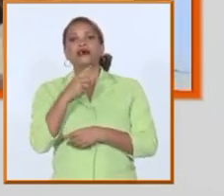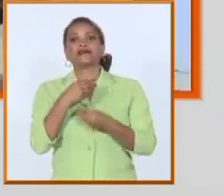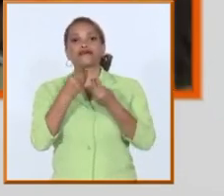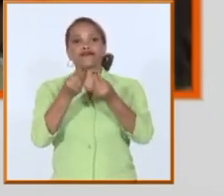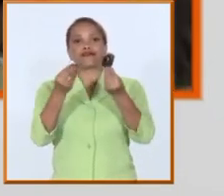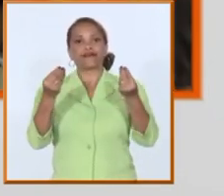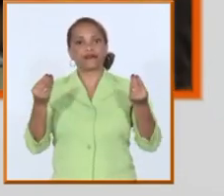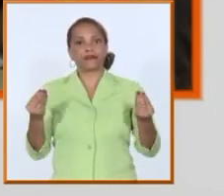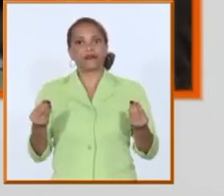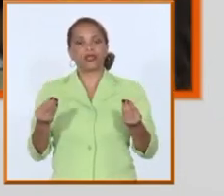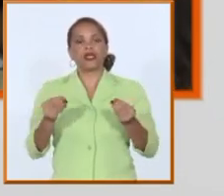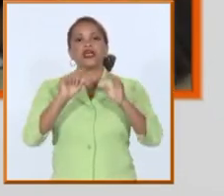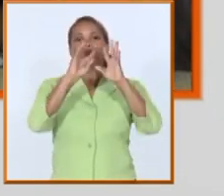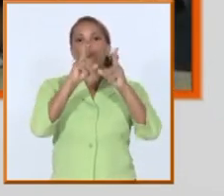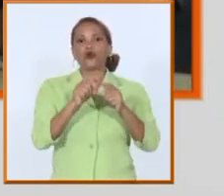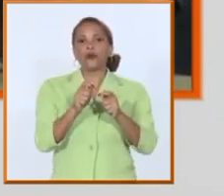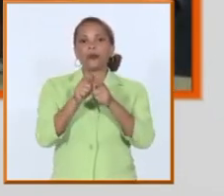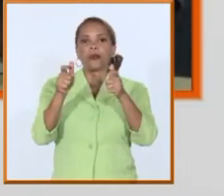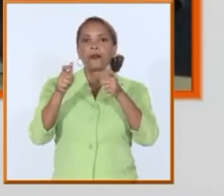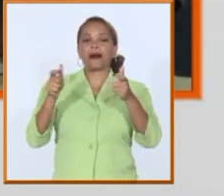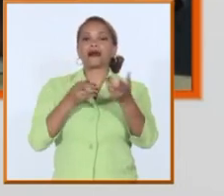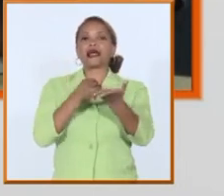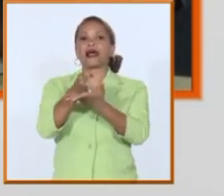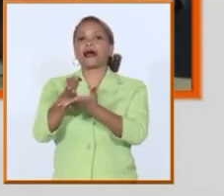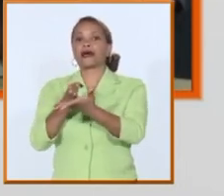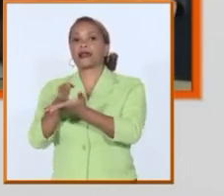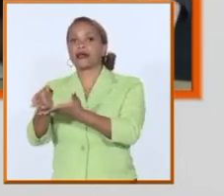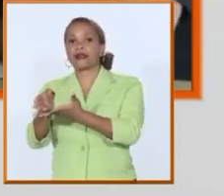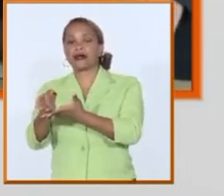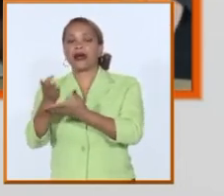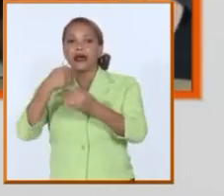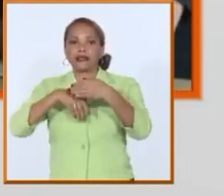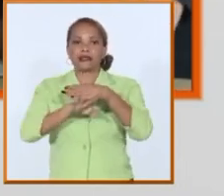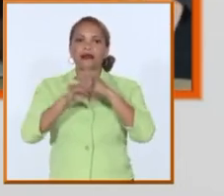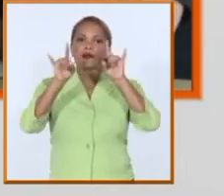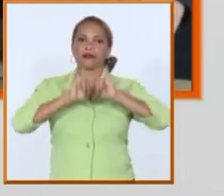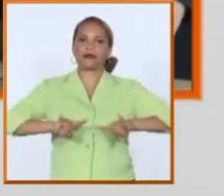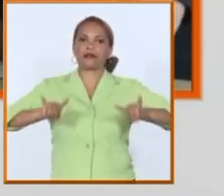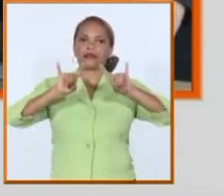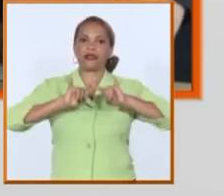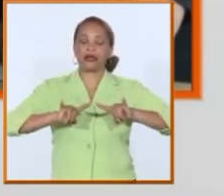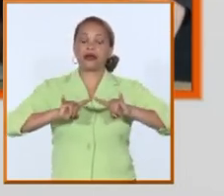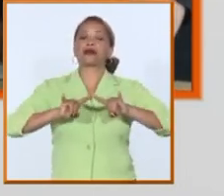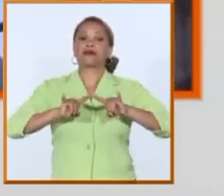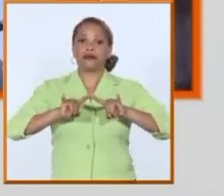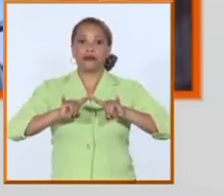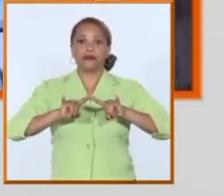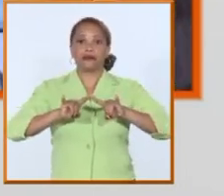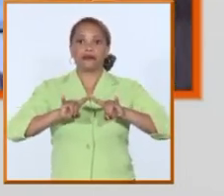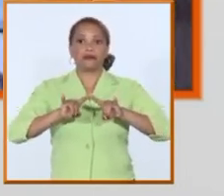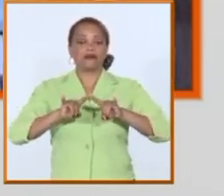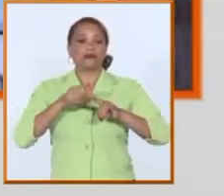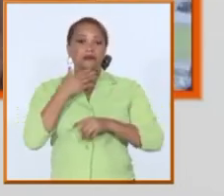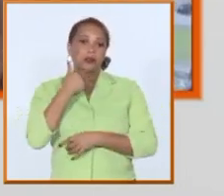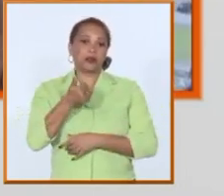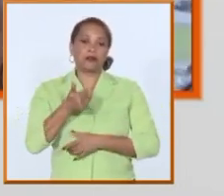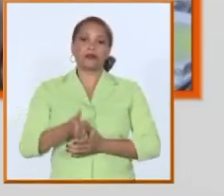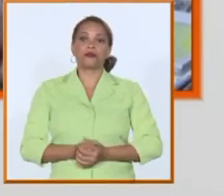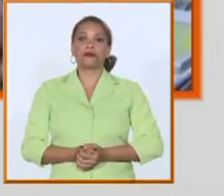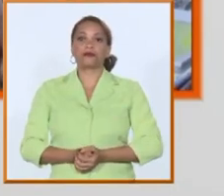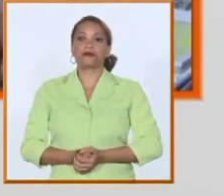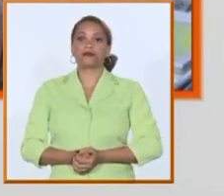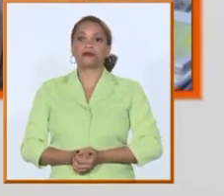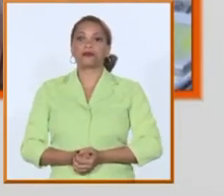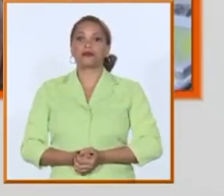un número creciente de plazas de acceso a educación superior en Cuba eso no tiene precedentes incluso